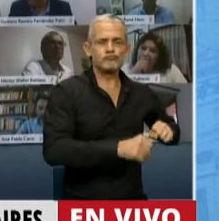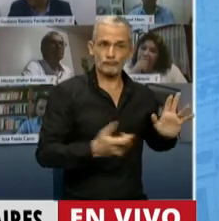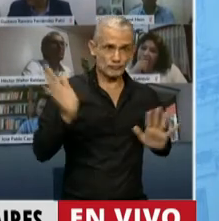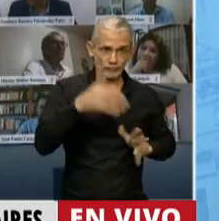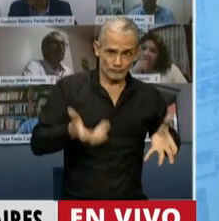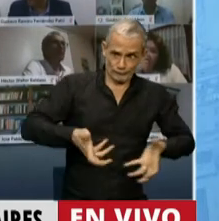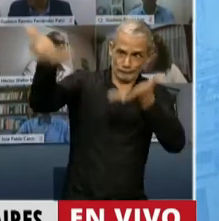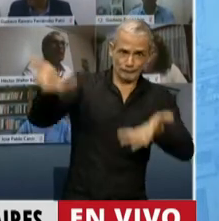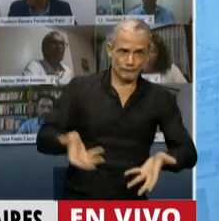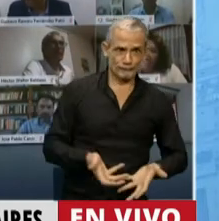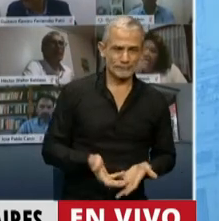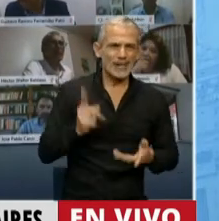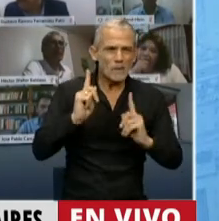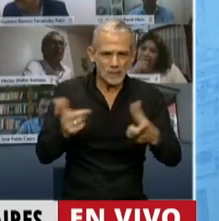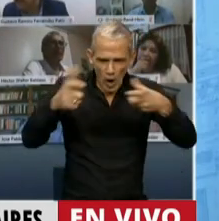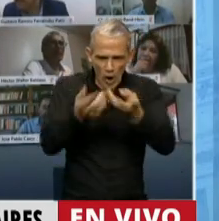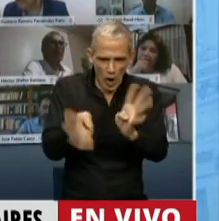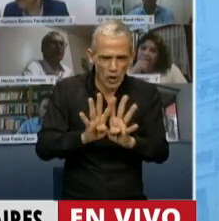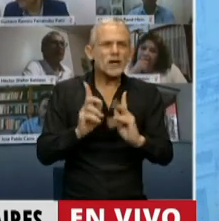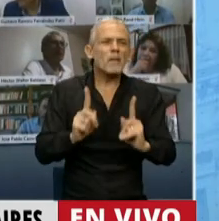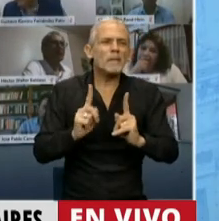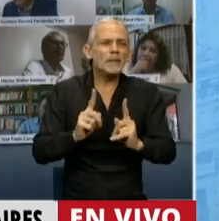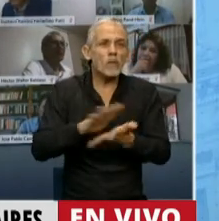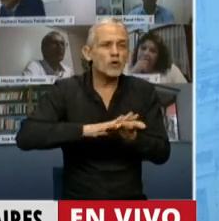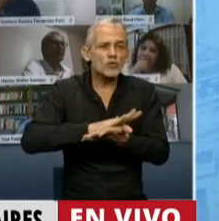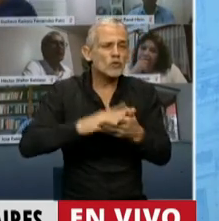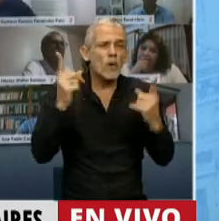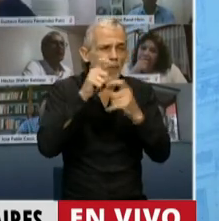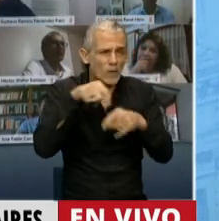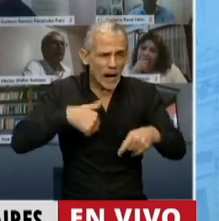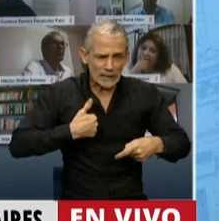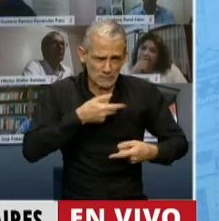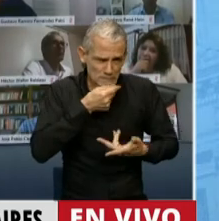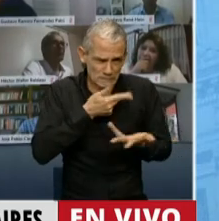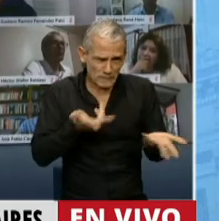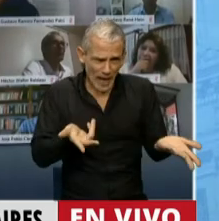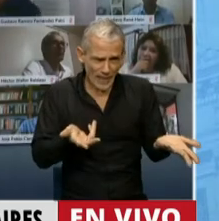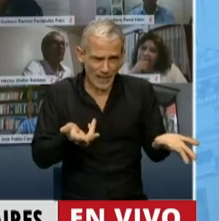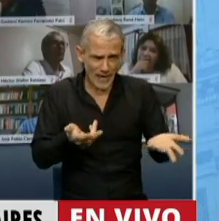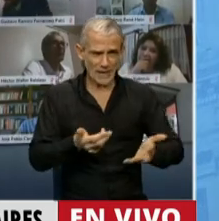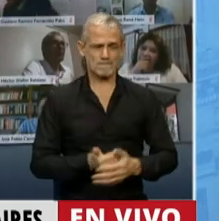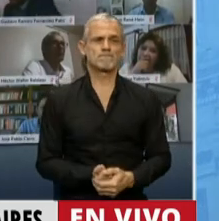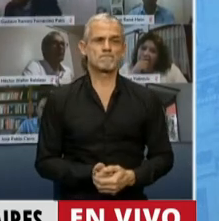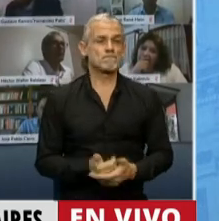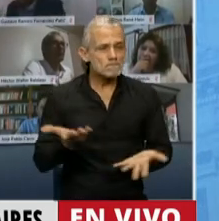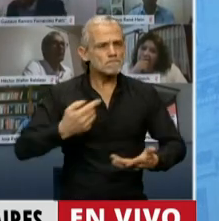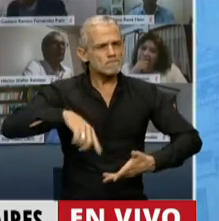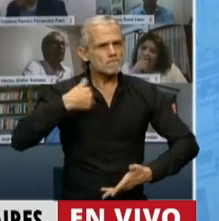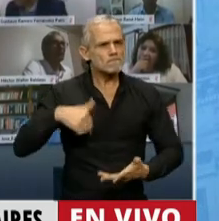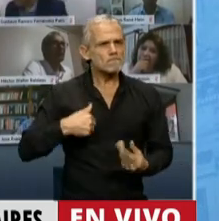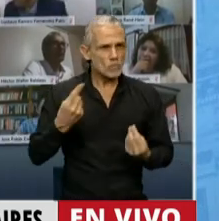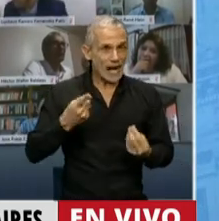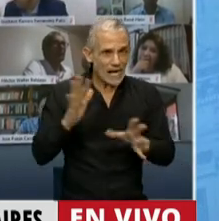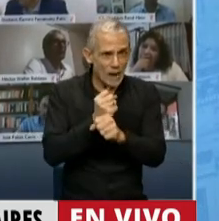En relación al Consejo, lo mismo. Un nuevo organismo burocrático que no va a resolver ninguno de los problemas. Por eso, nosotros no podemos